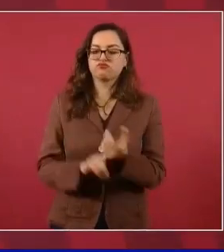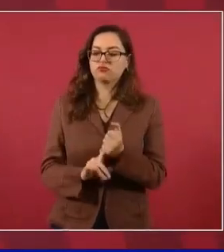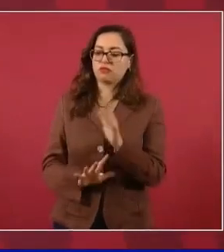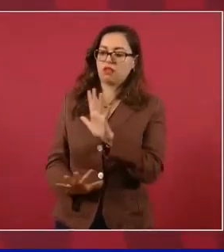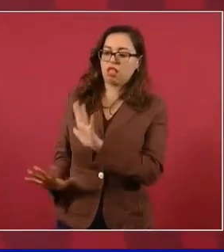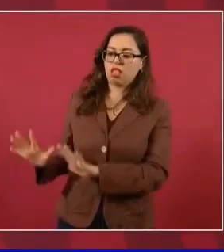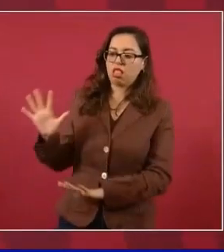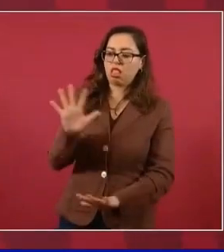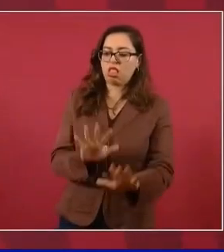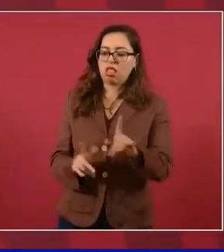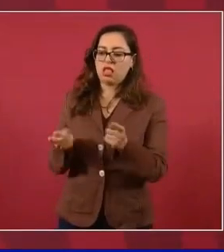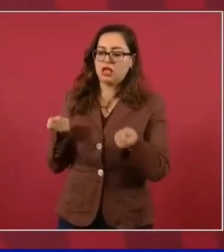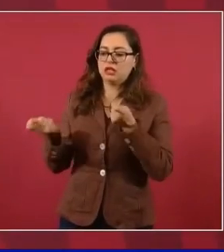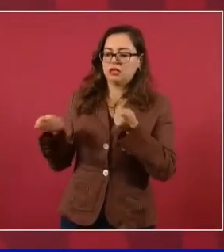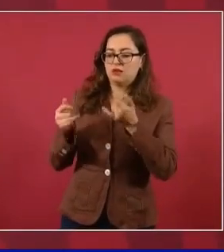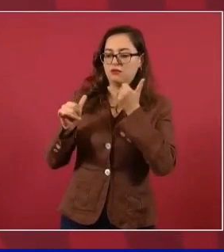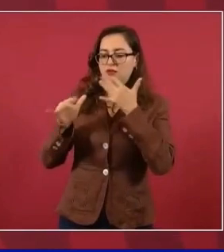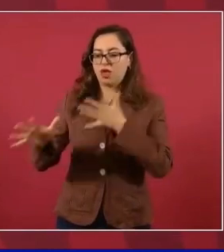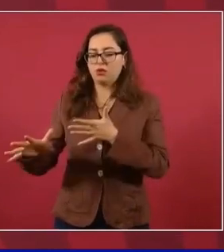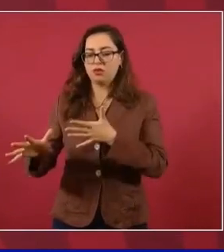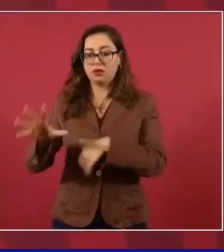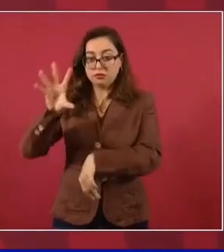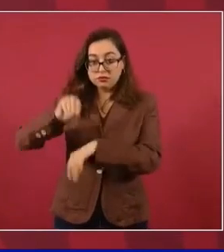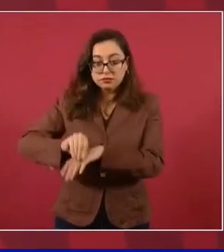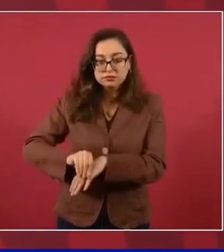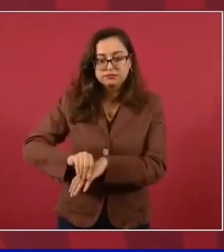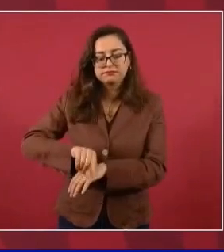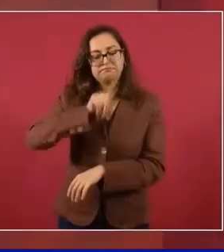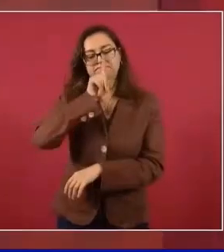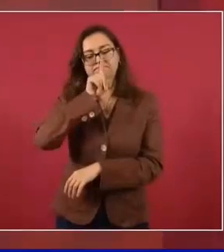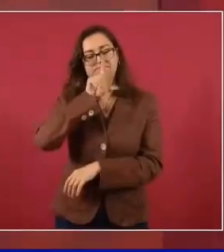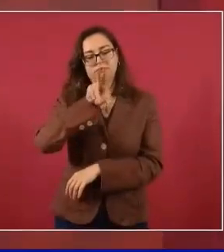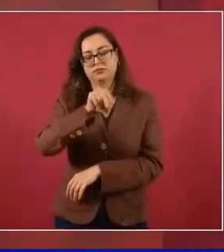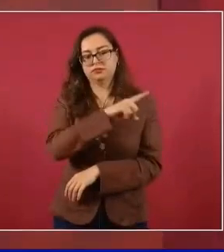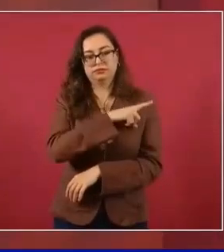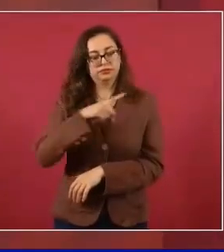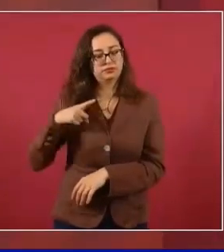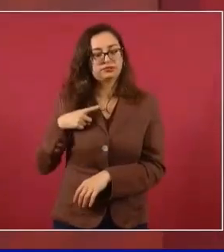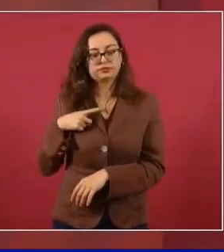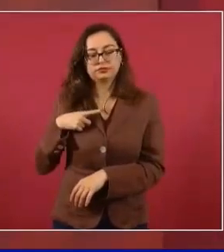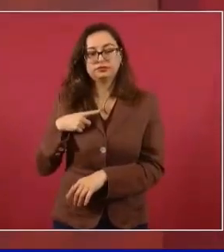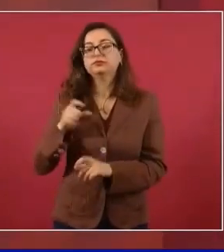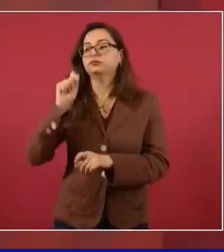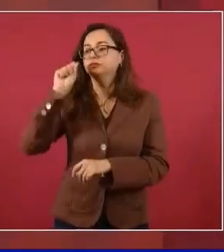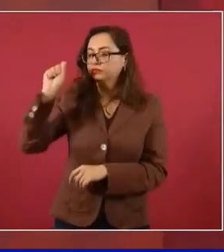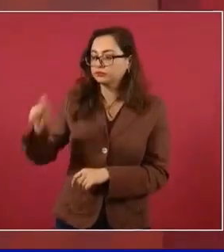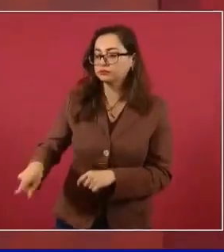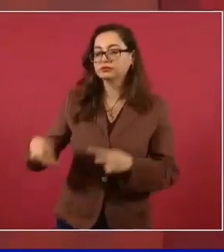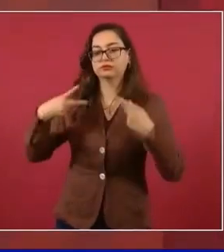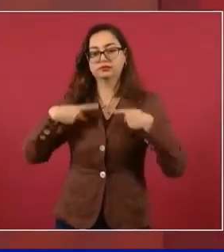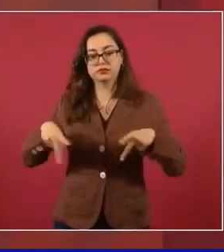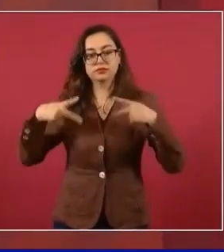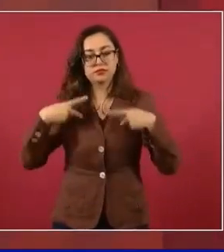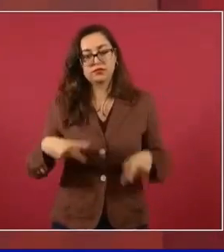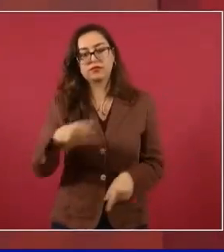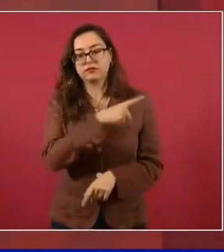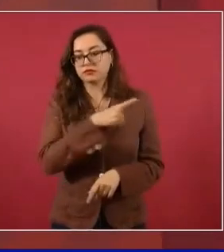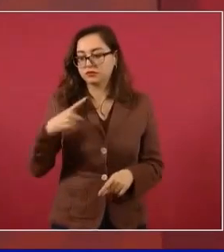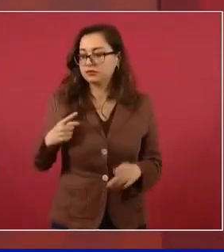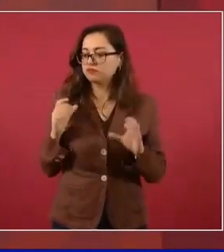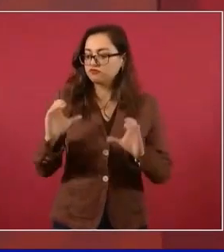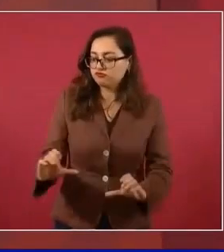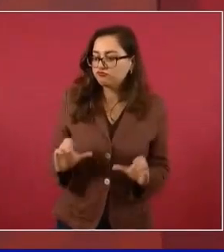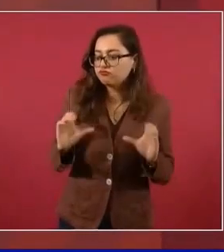y el fraude. Y depende mucho de la gente. Por ejemplo, en el caso del